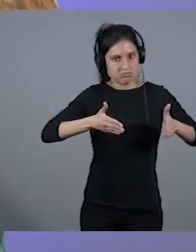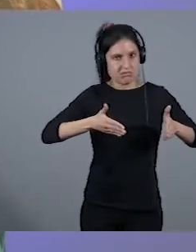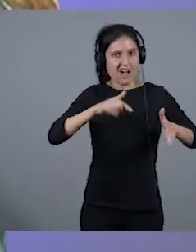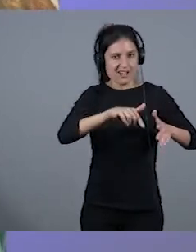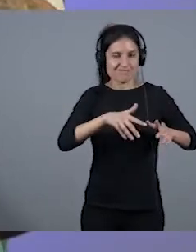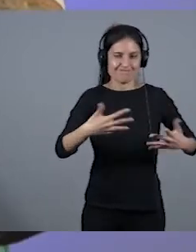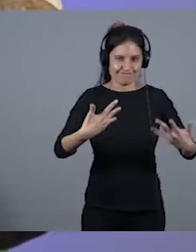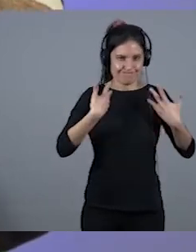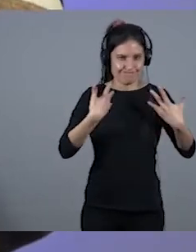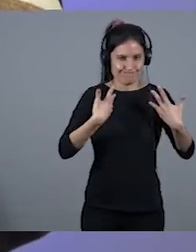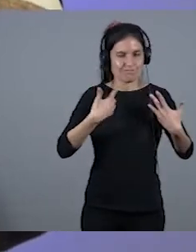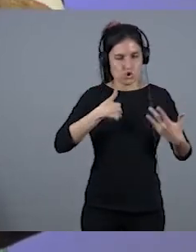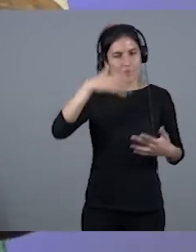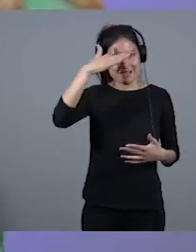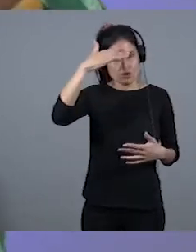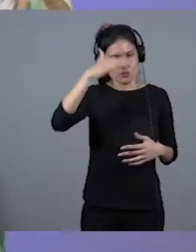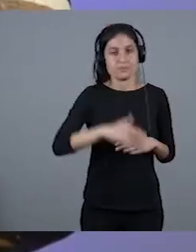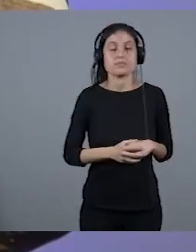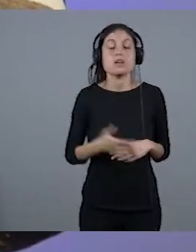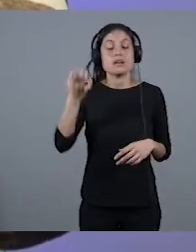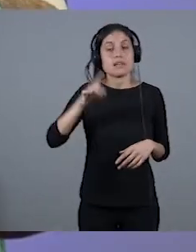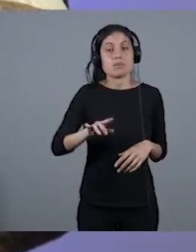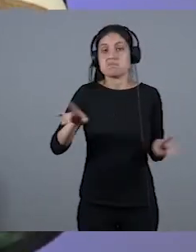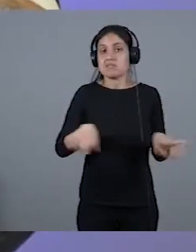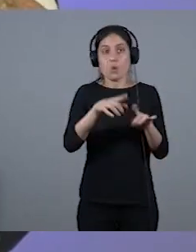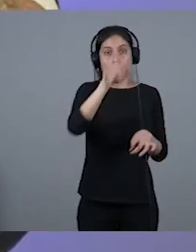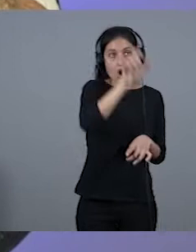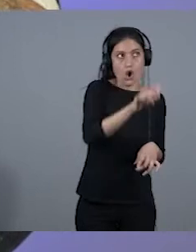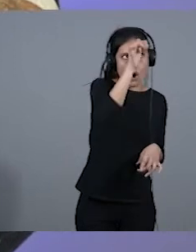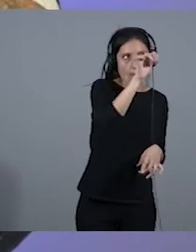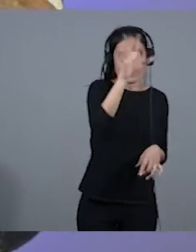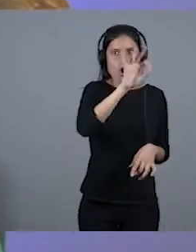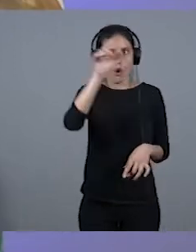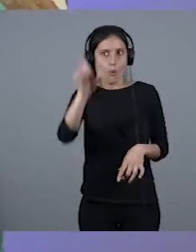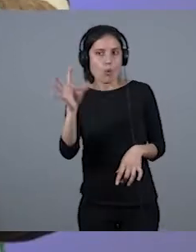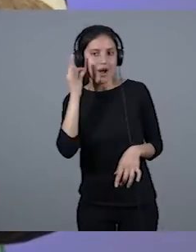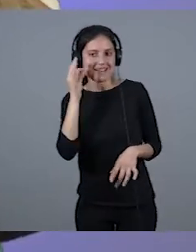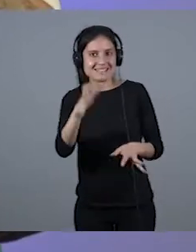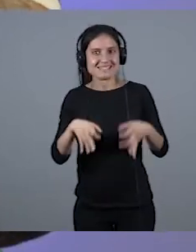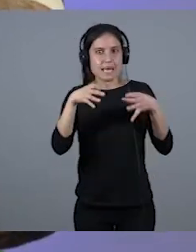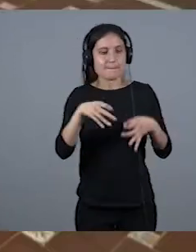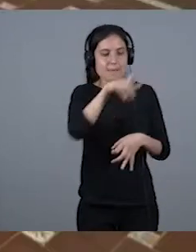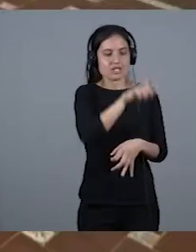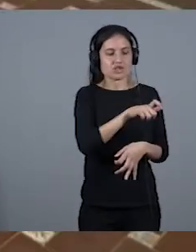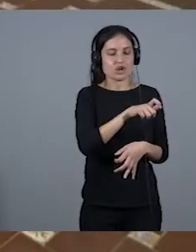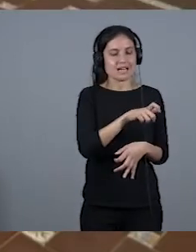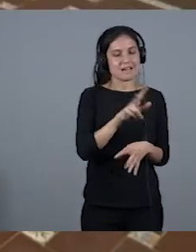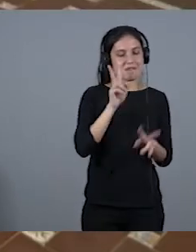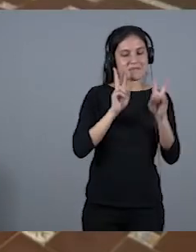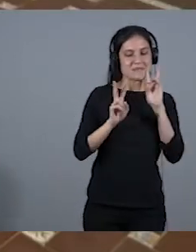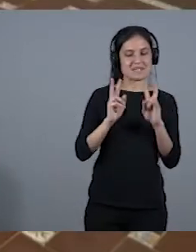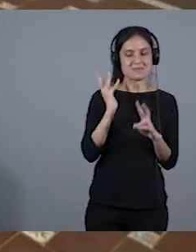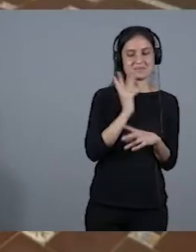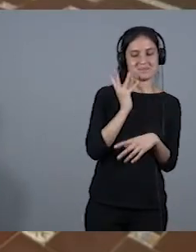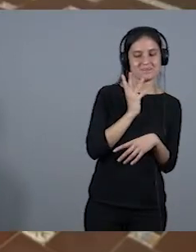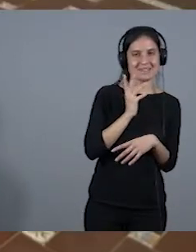hay otros detalles, sea un hombre o mujer, siempre hay alguien que te ve como un enemigo, siempre, siempre, esto me puede